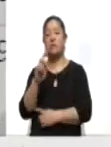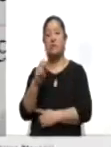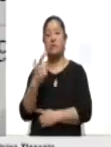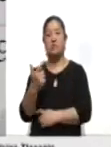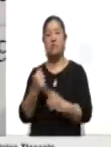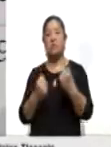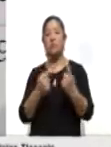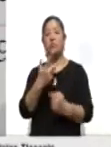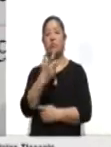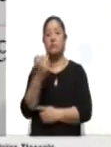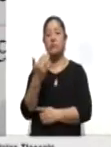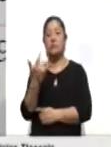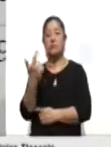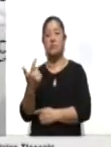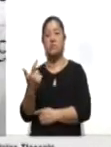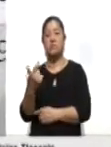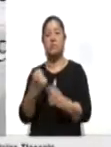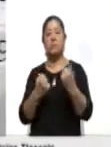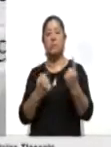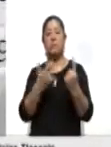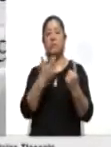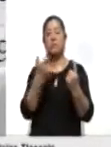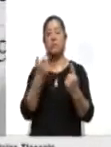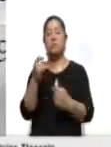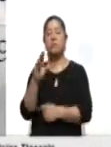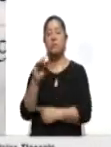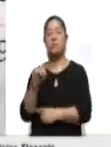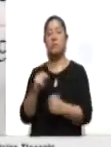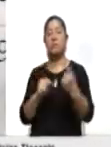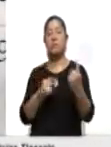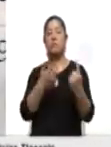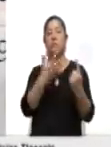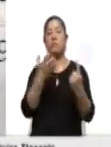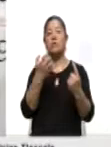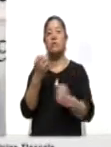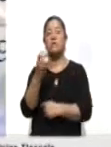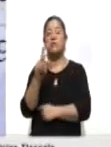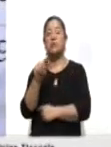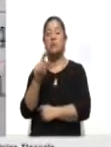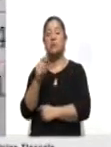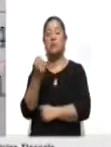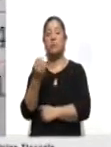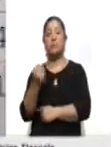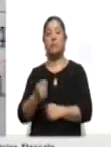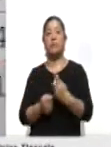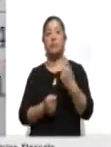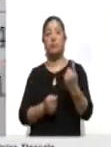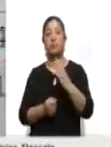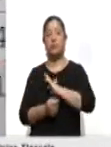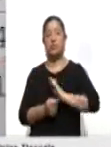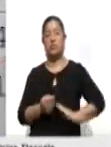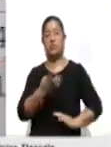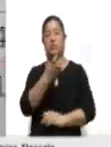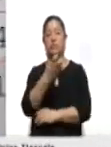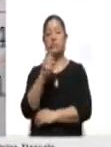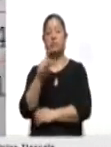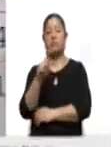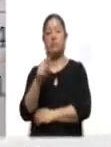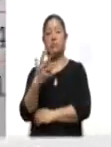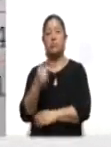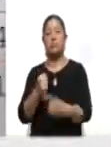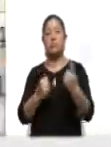Huamantla 857, Zacatelco 790, Yauquemecan 579, Contla 475,